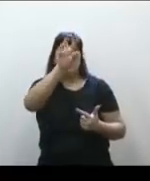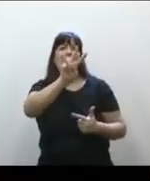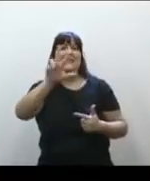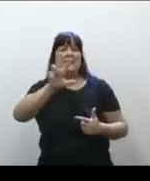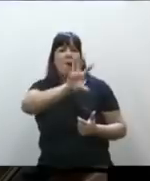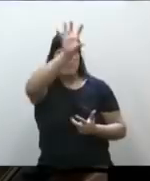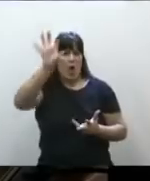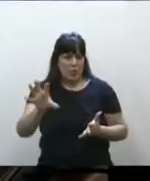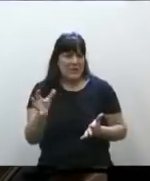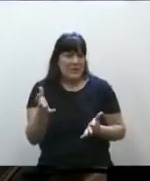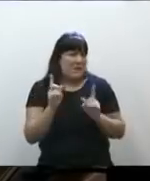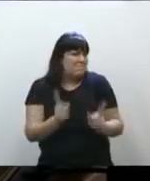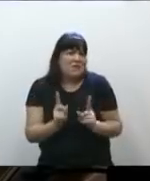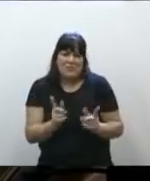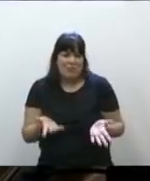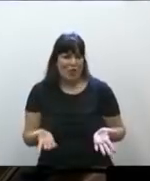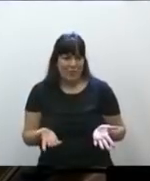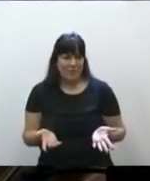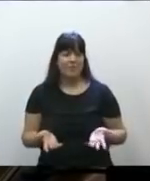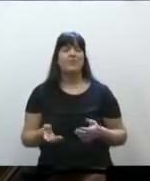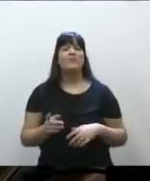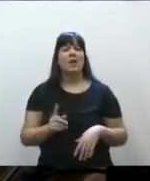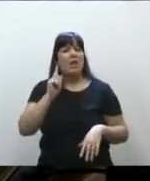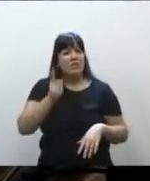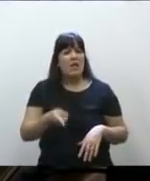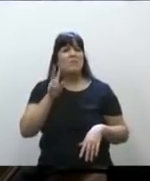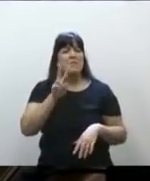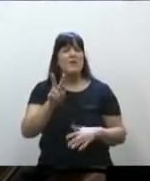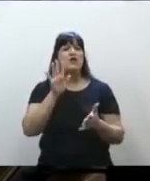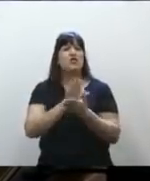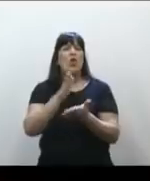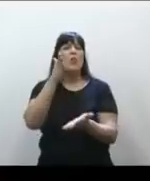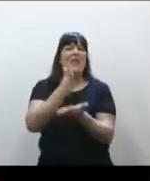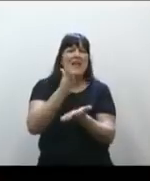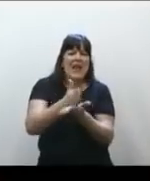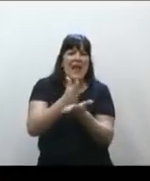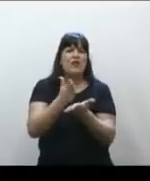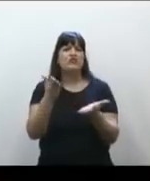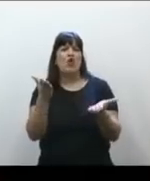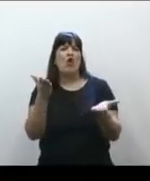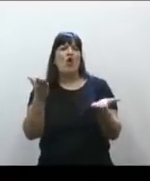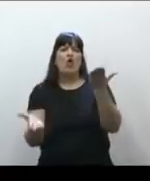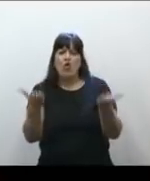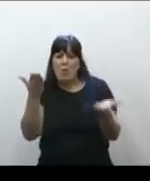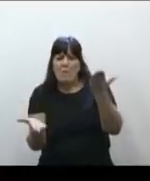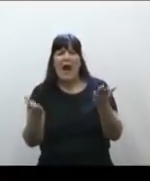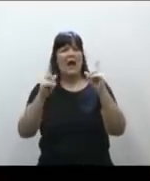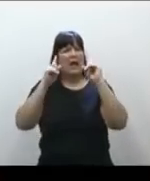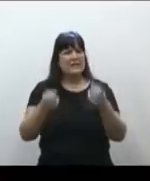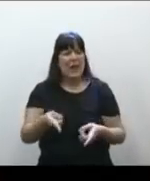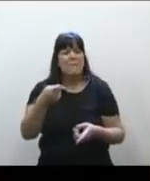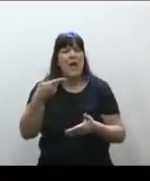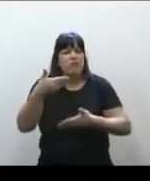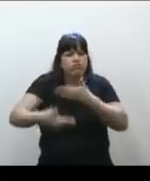del país. Y si uno mira incluso el derecho comparado y la evolución como un